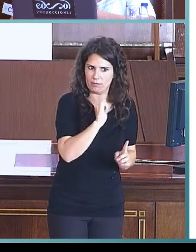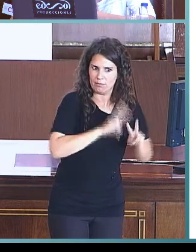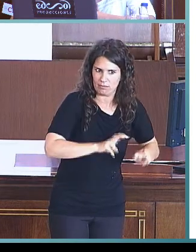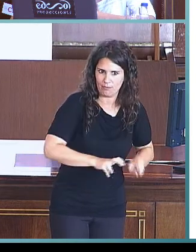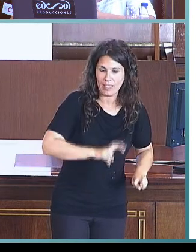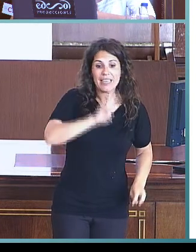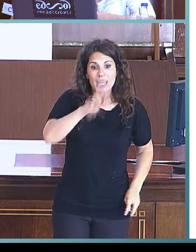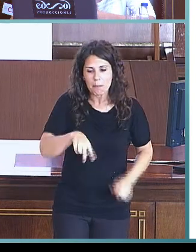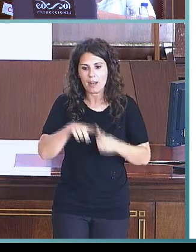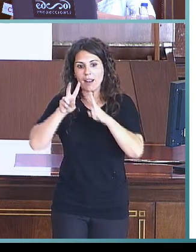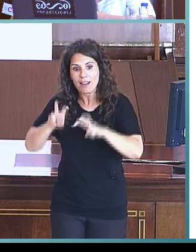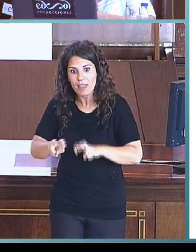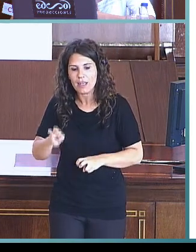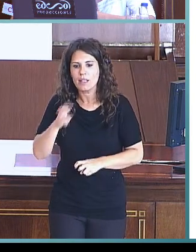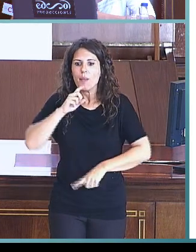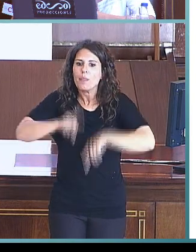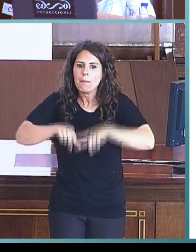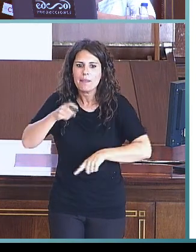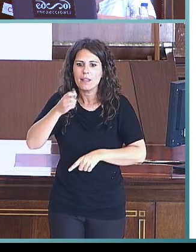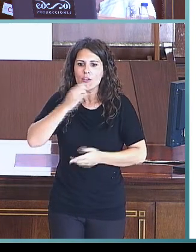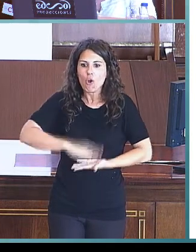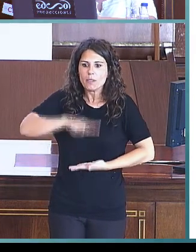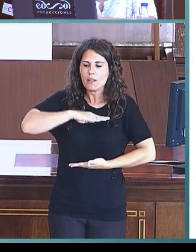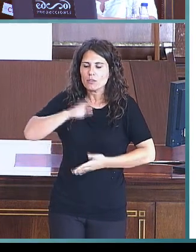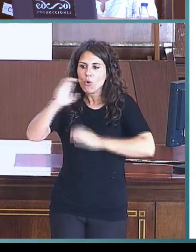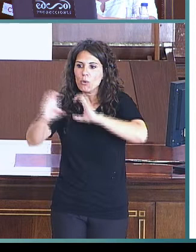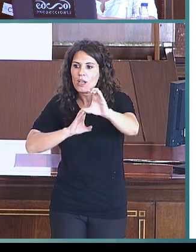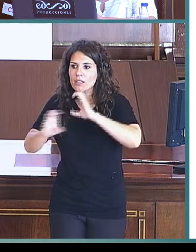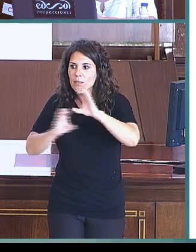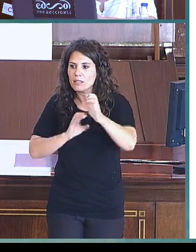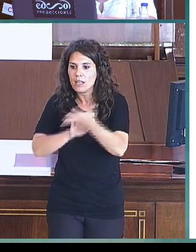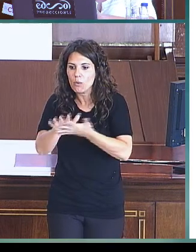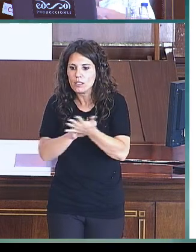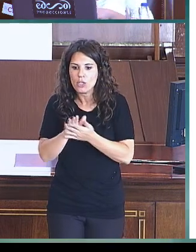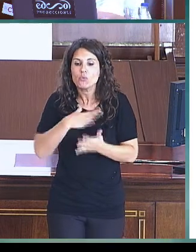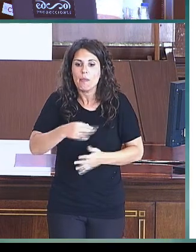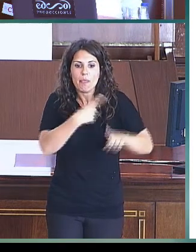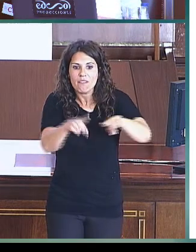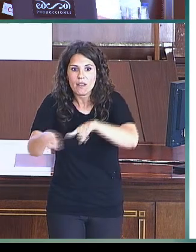desarrollo de las distintas competencias comunicativas en lengua de signos.